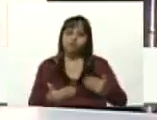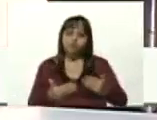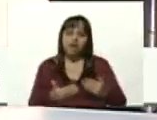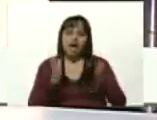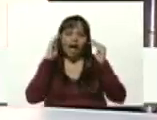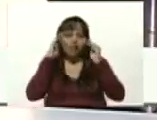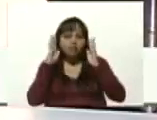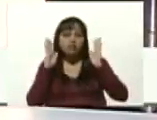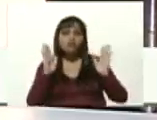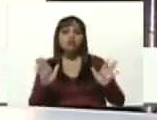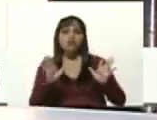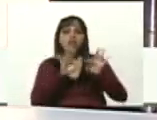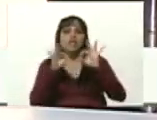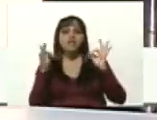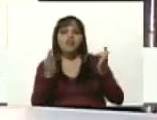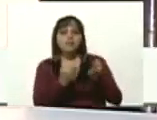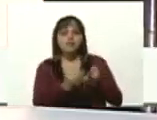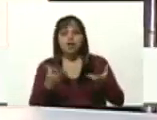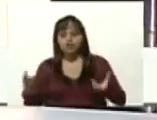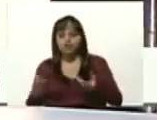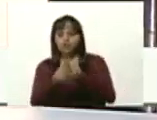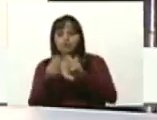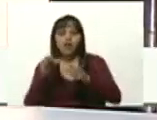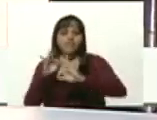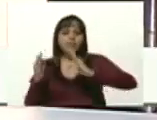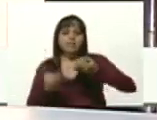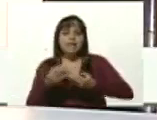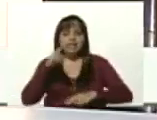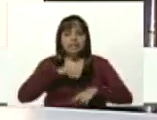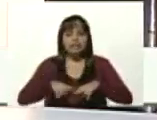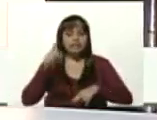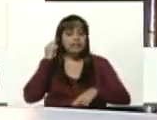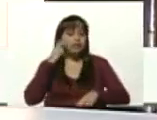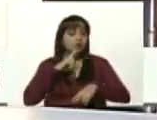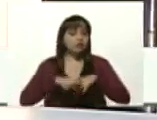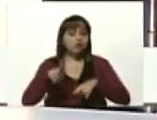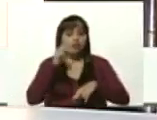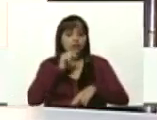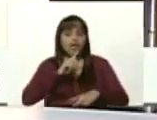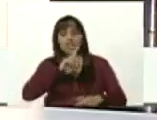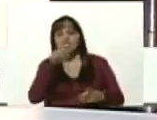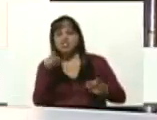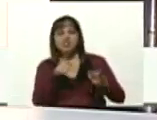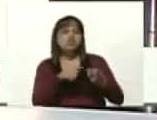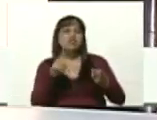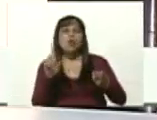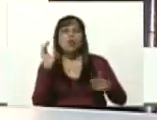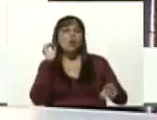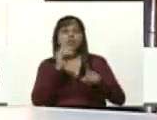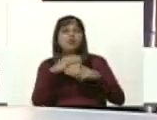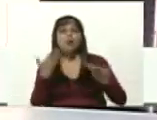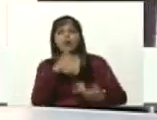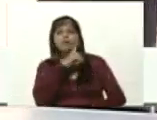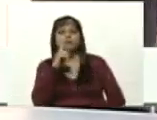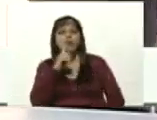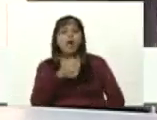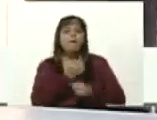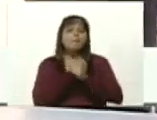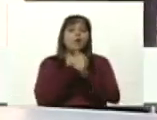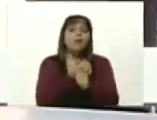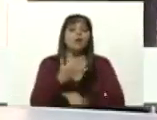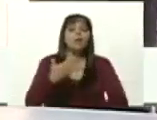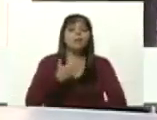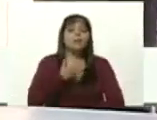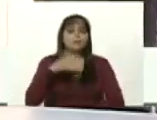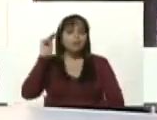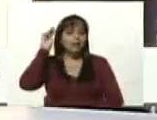de la familia y con la familia al niño este segundo vértice se llama pues por amor a mi maestro